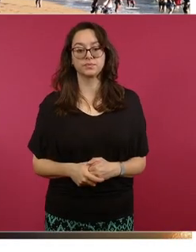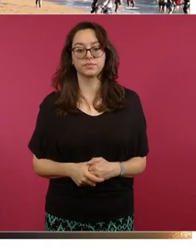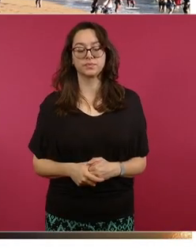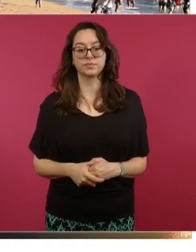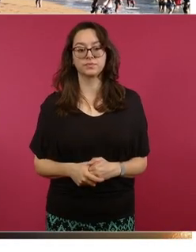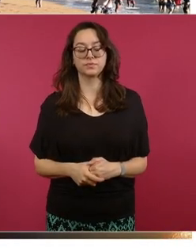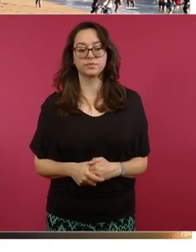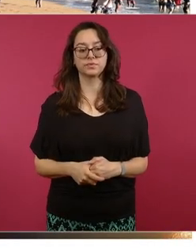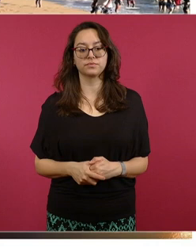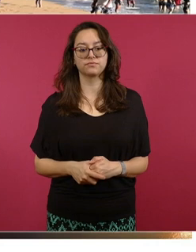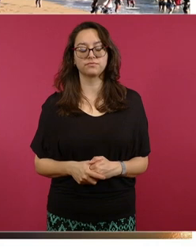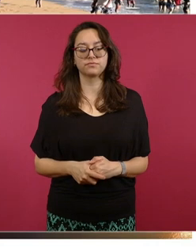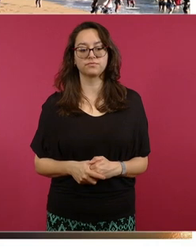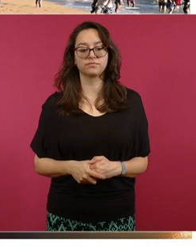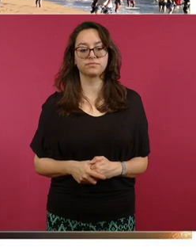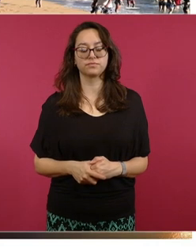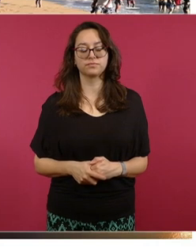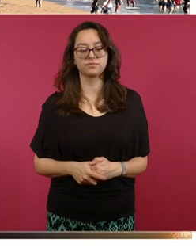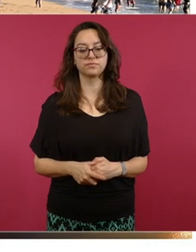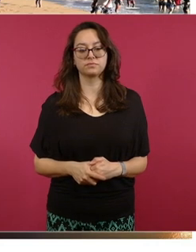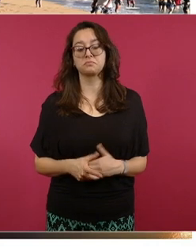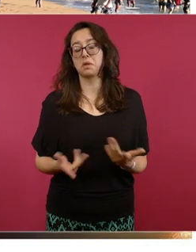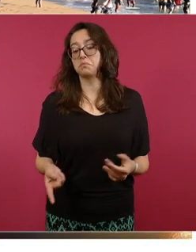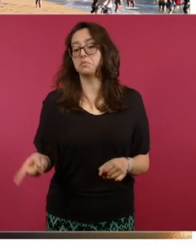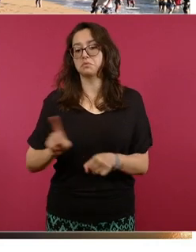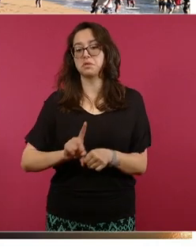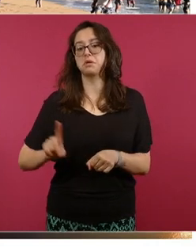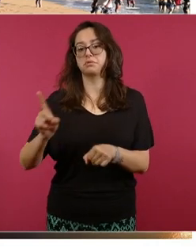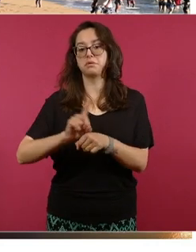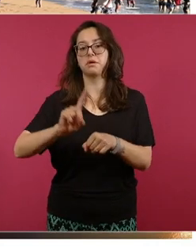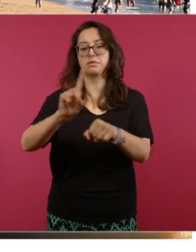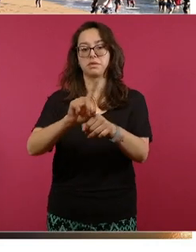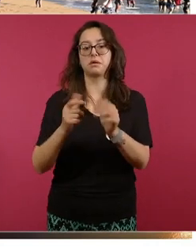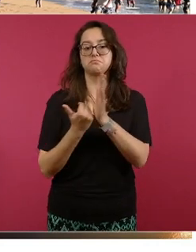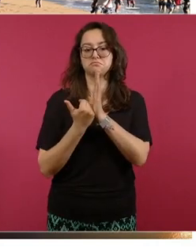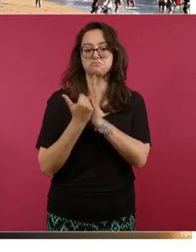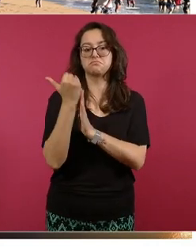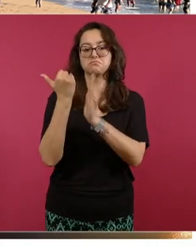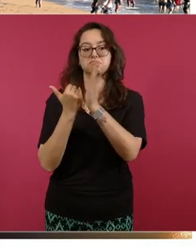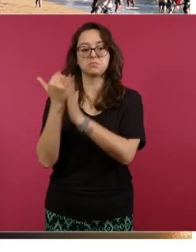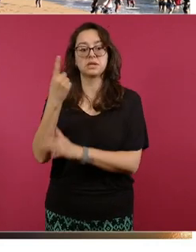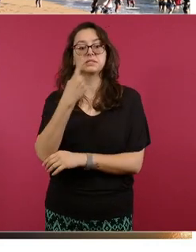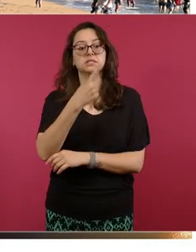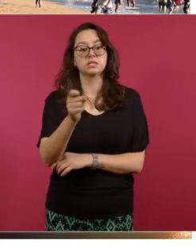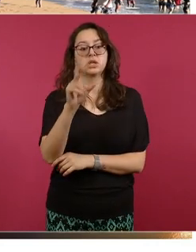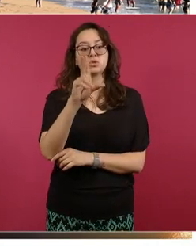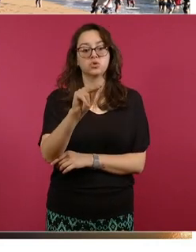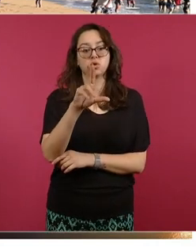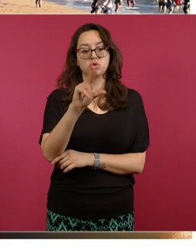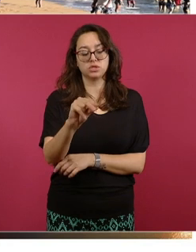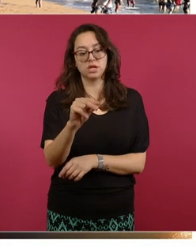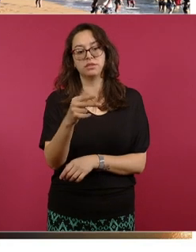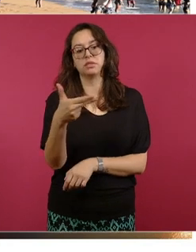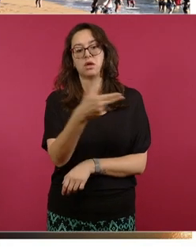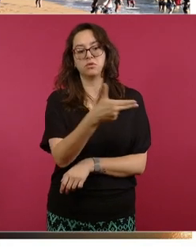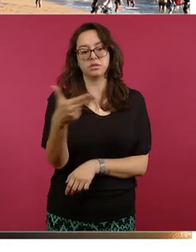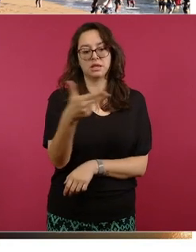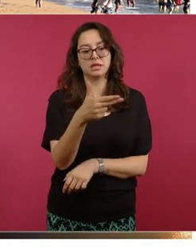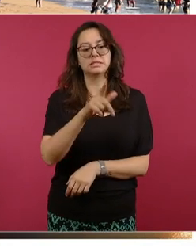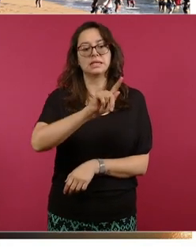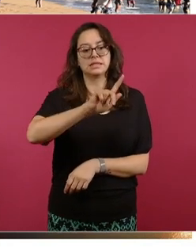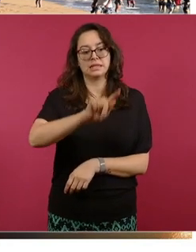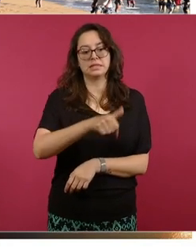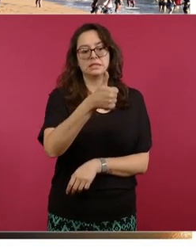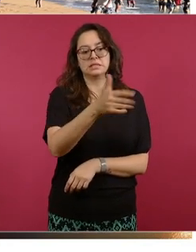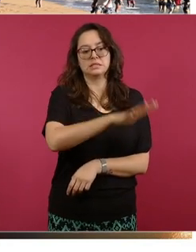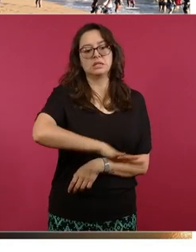con día ha ido aumentando. De esos 180 hoteles, 76 se encuentran en la zona tradicional, 70